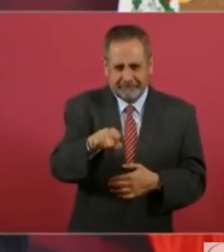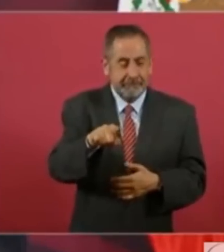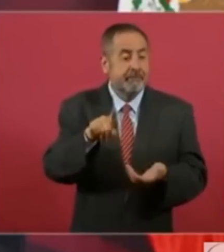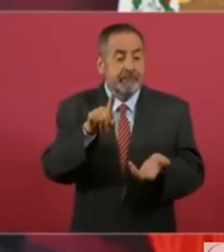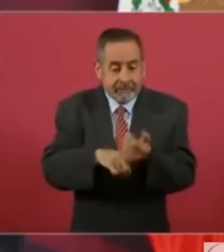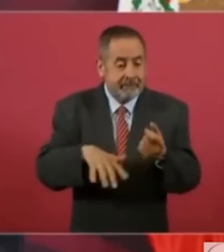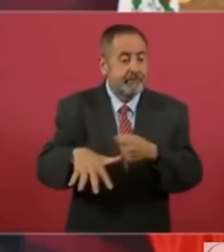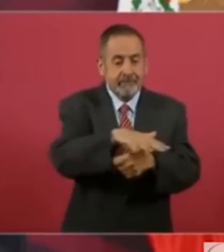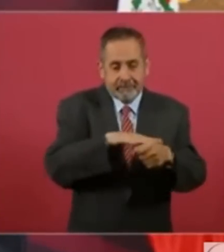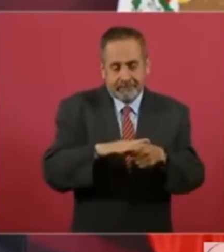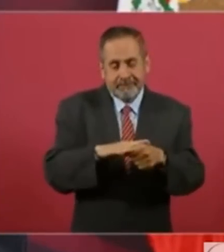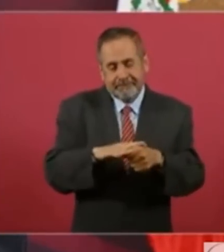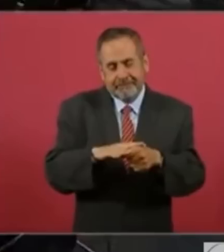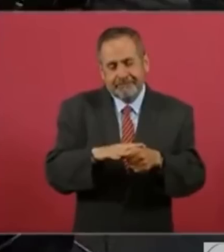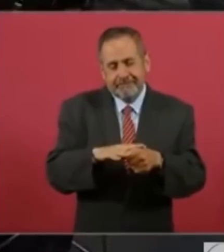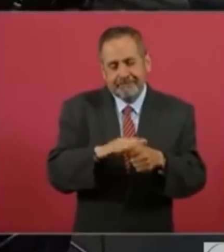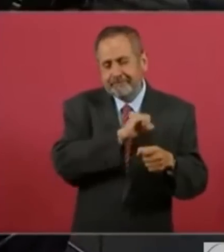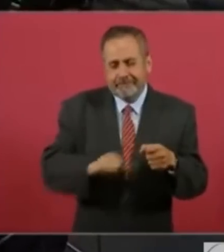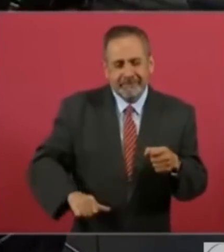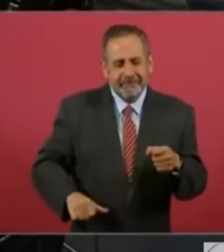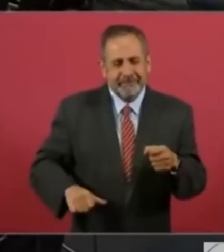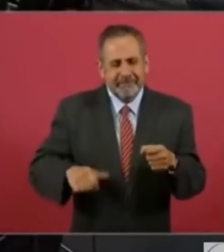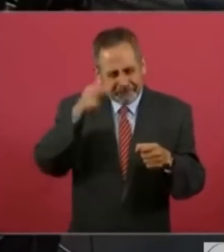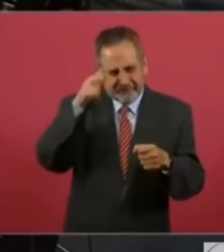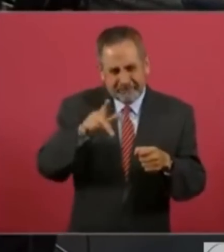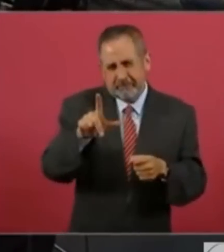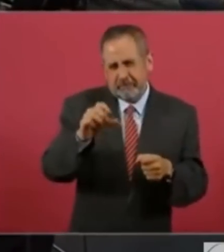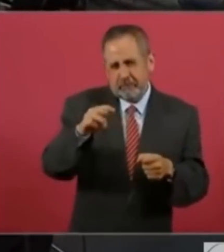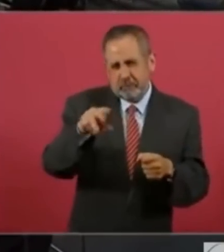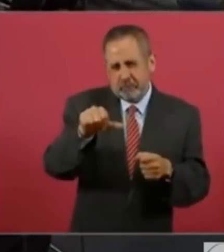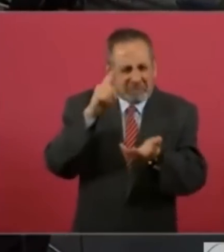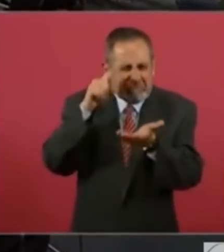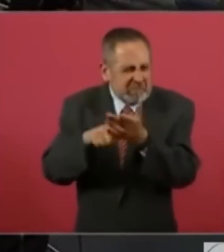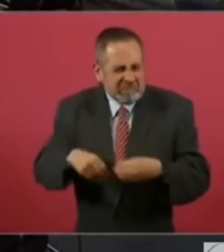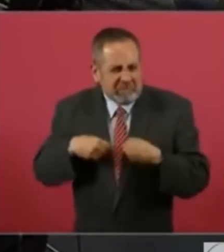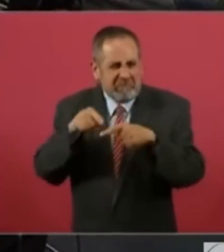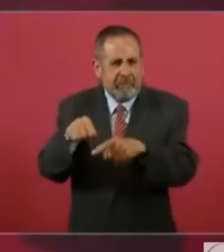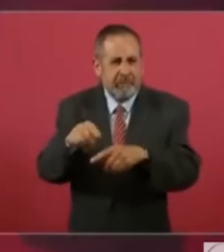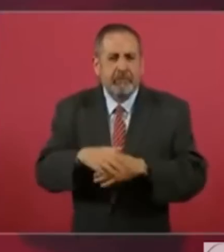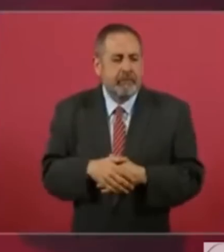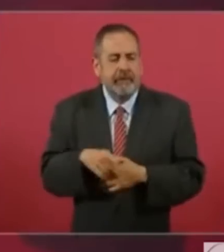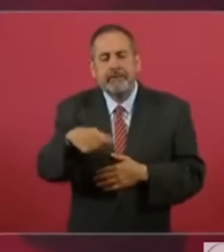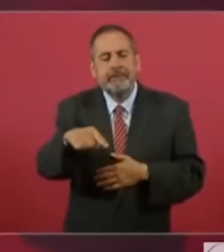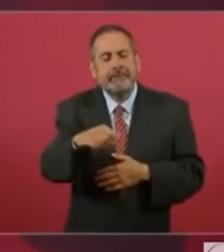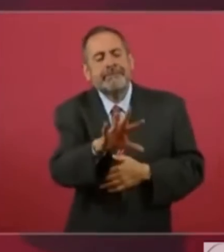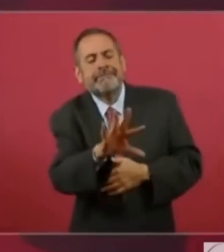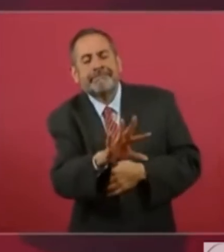creo que ahí vive, la escogieron